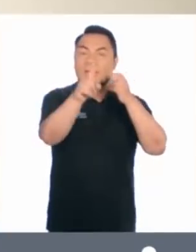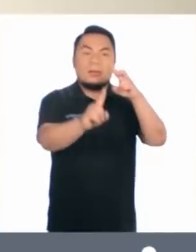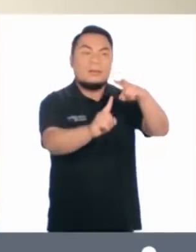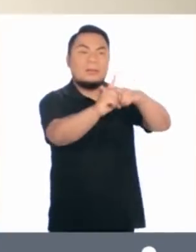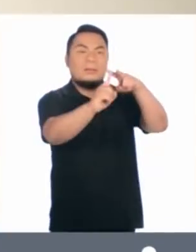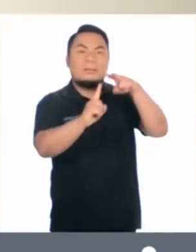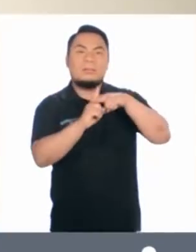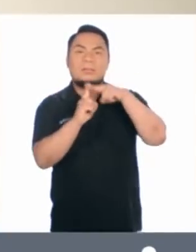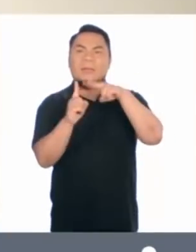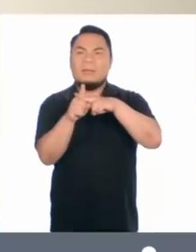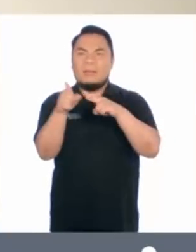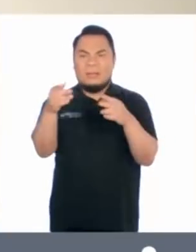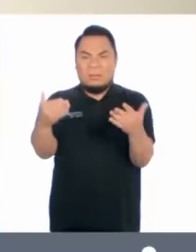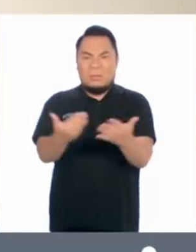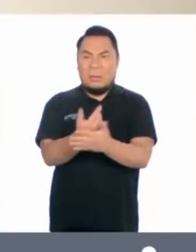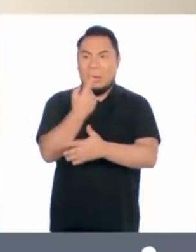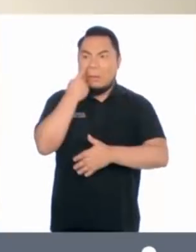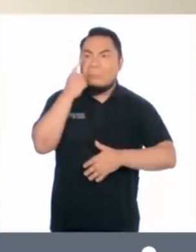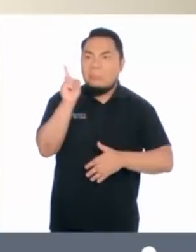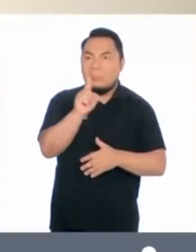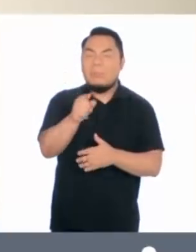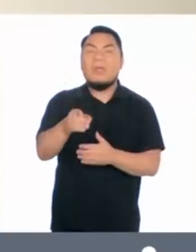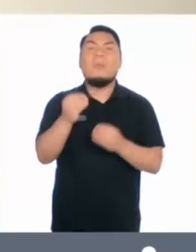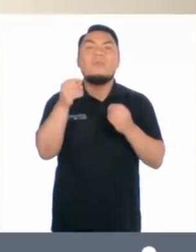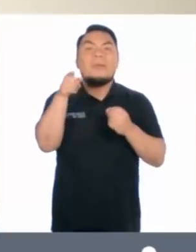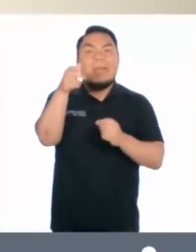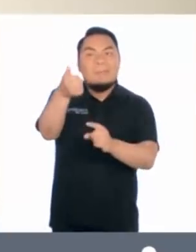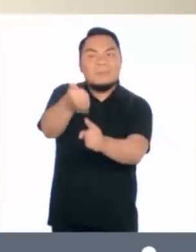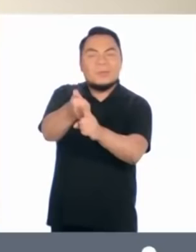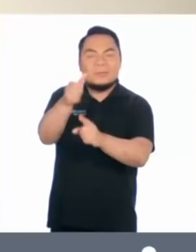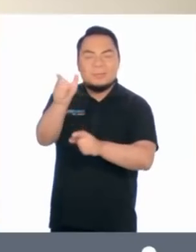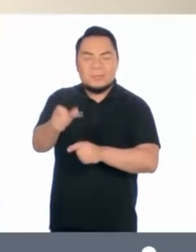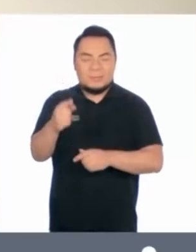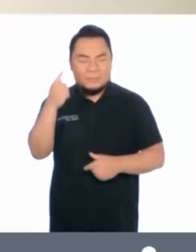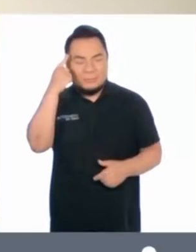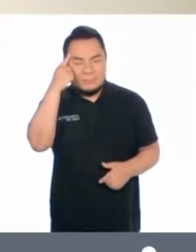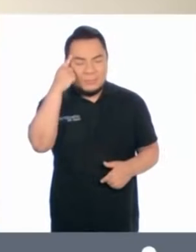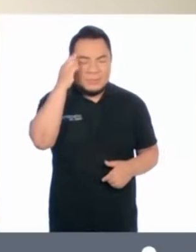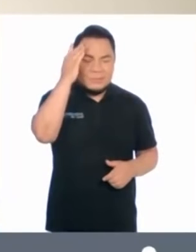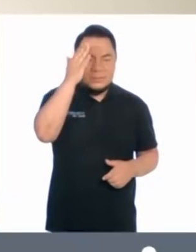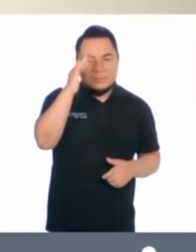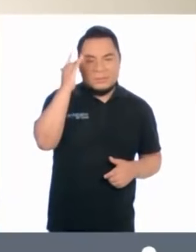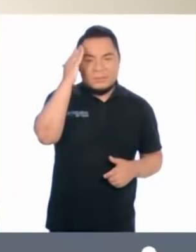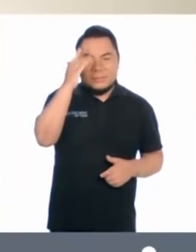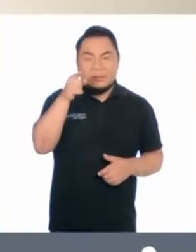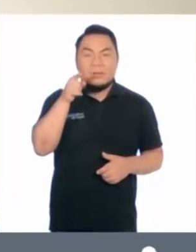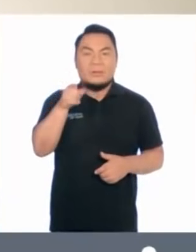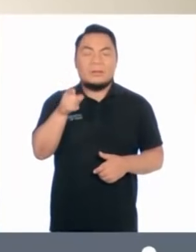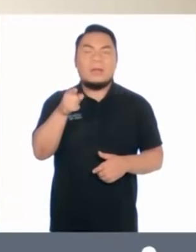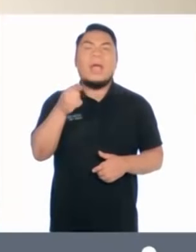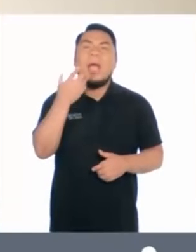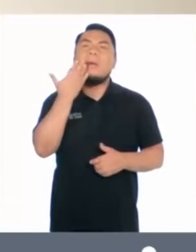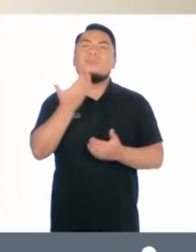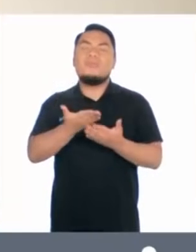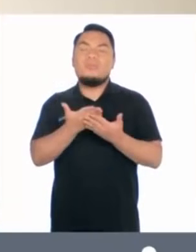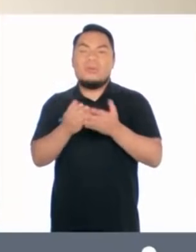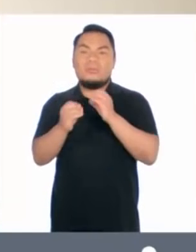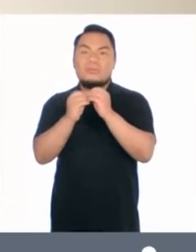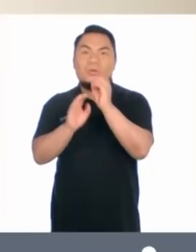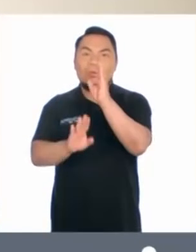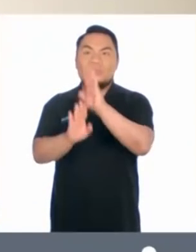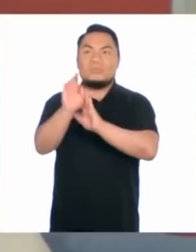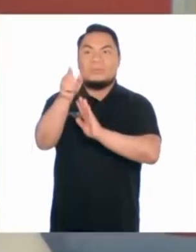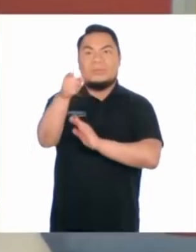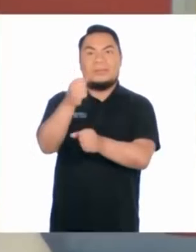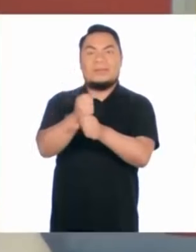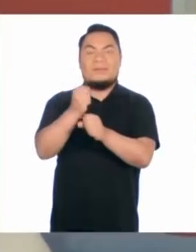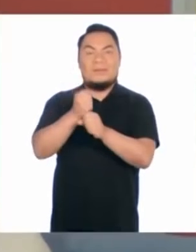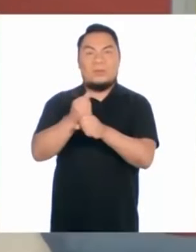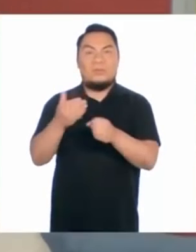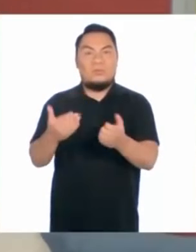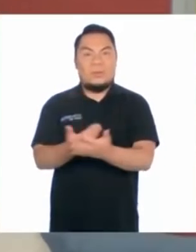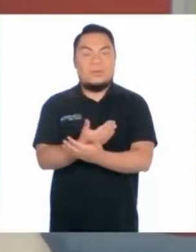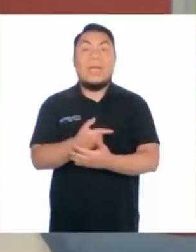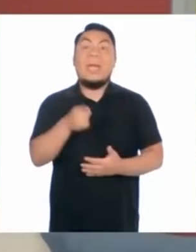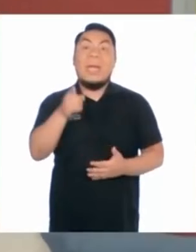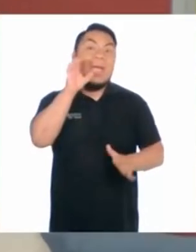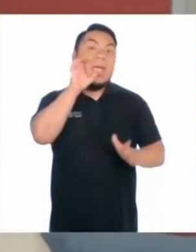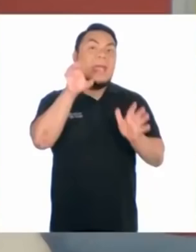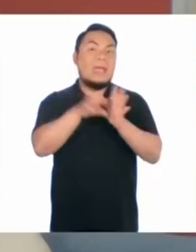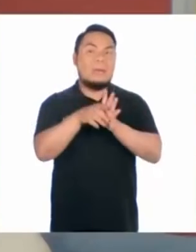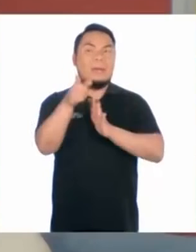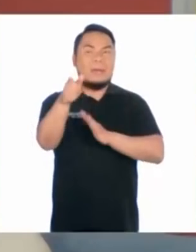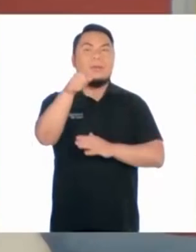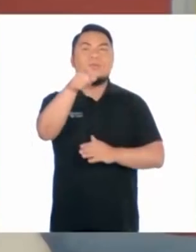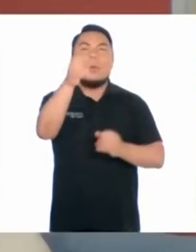mercado fueron creadas a partir de ideas de emprendedores que decidieron llevarlas a cabo a través de sus emprendimientos. ¡Qué buenos